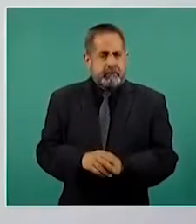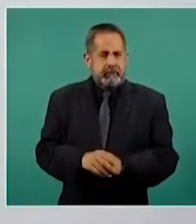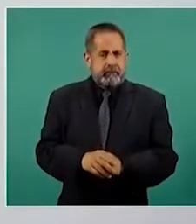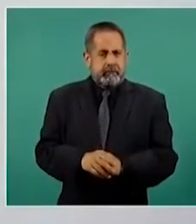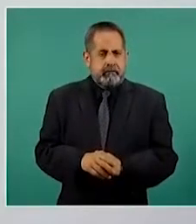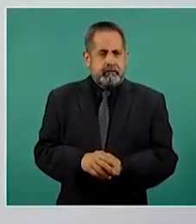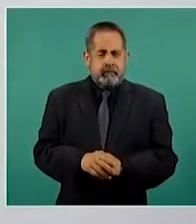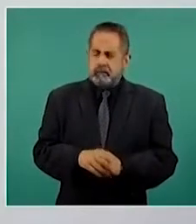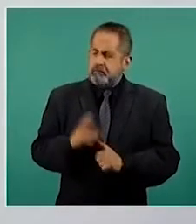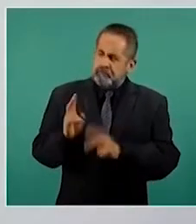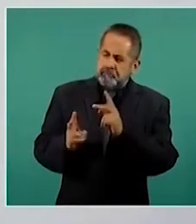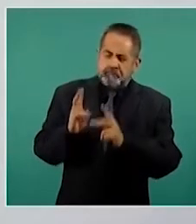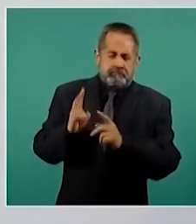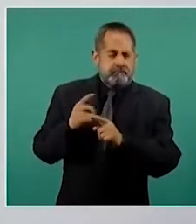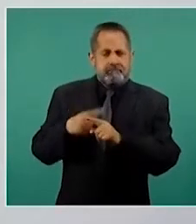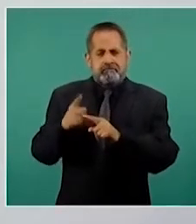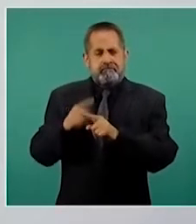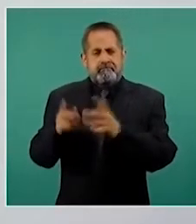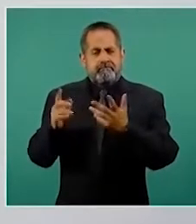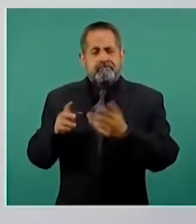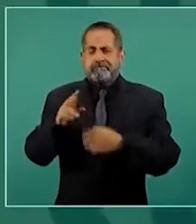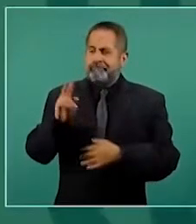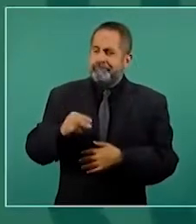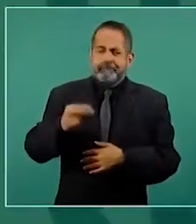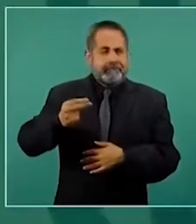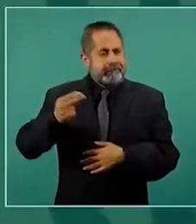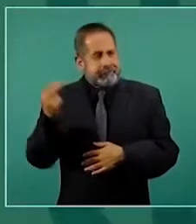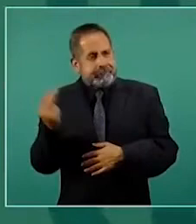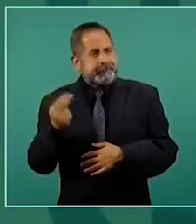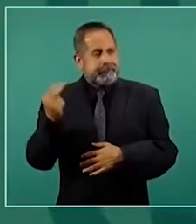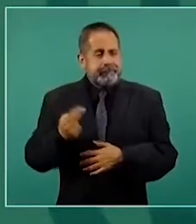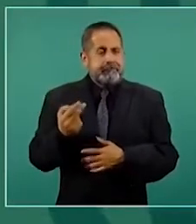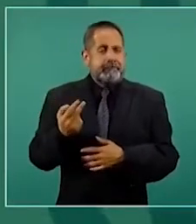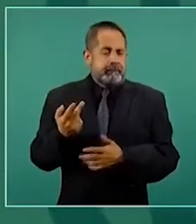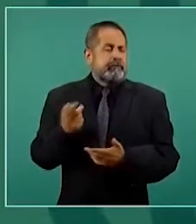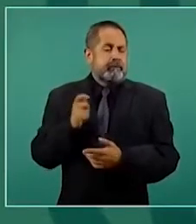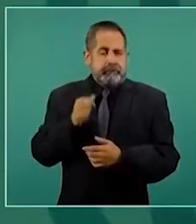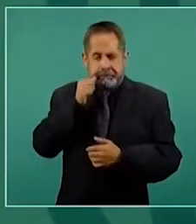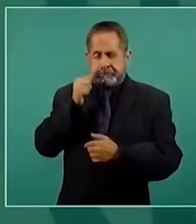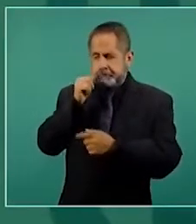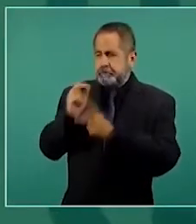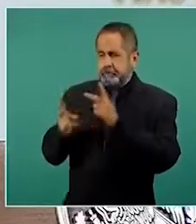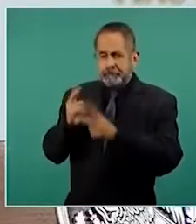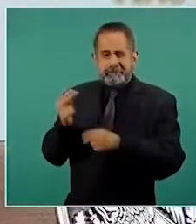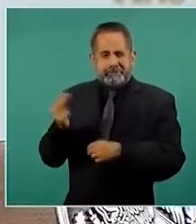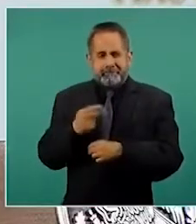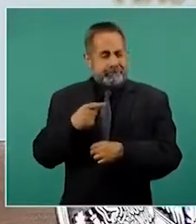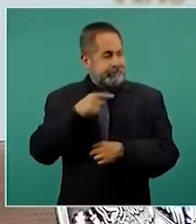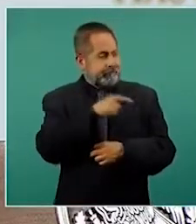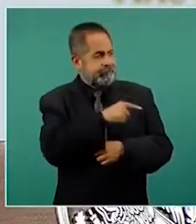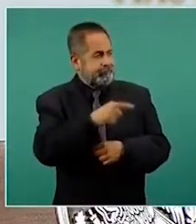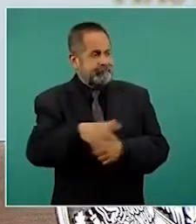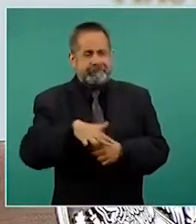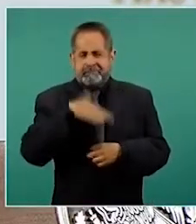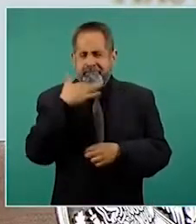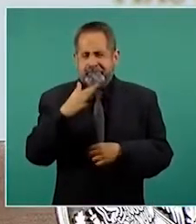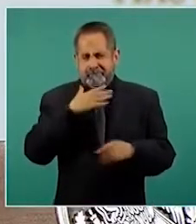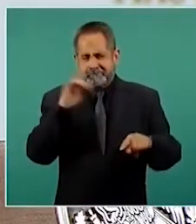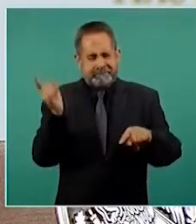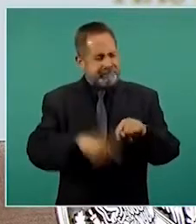hablamos de la necesidad de limpiar, de corrupción